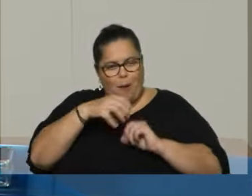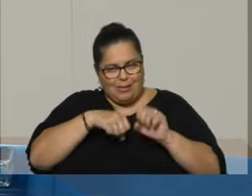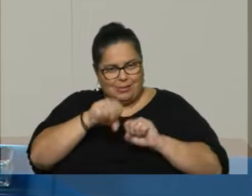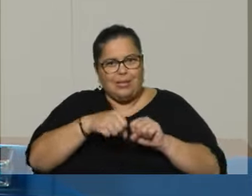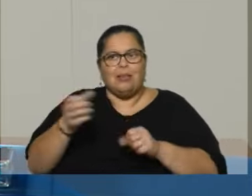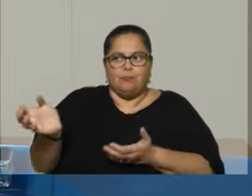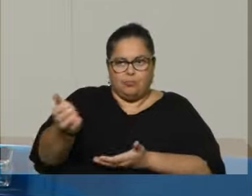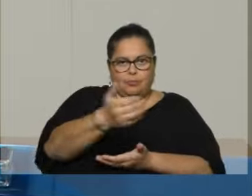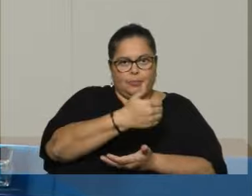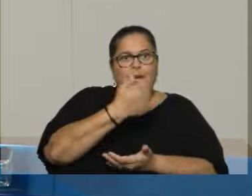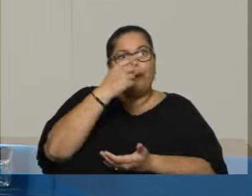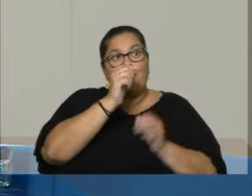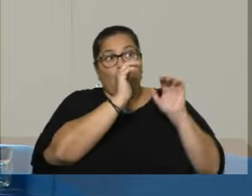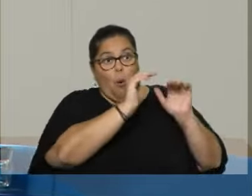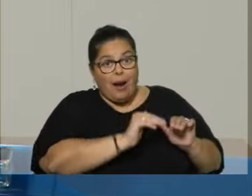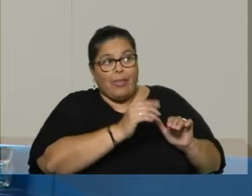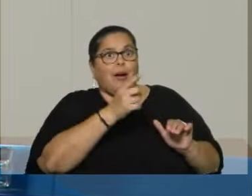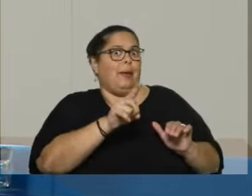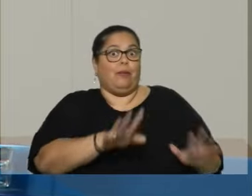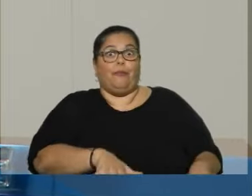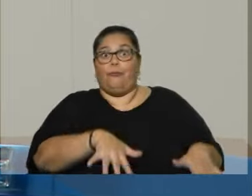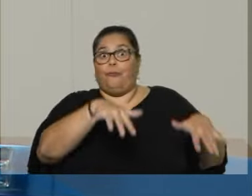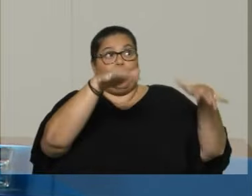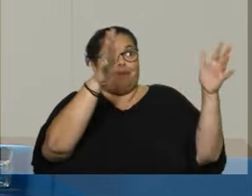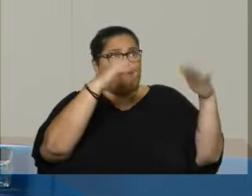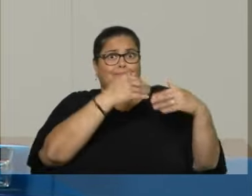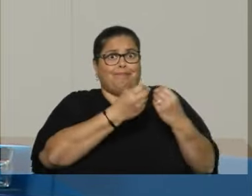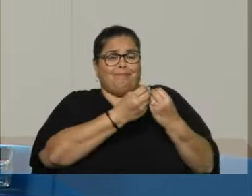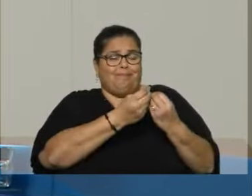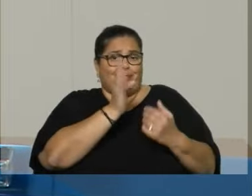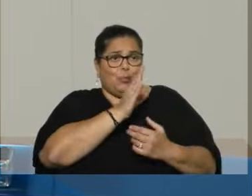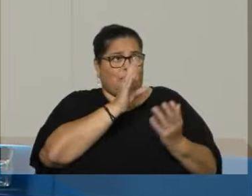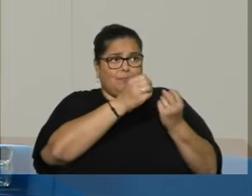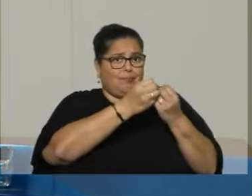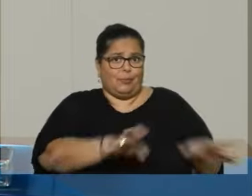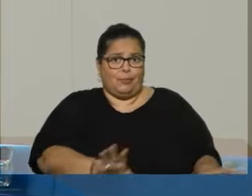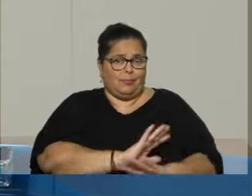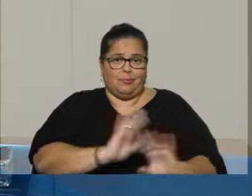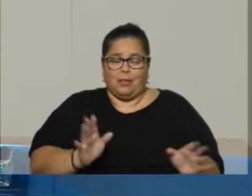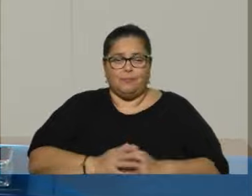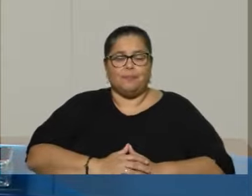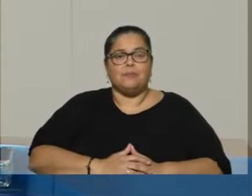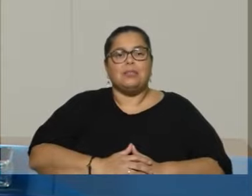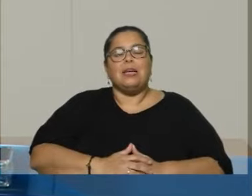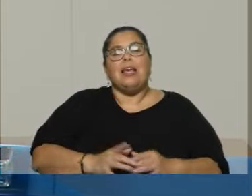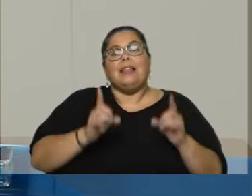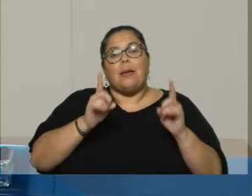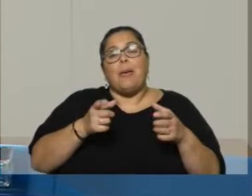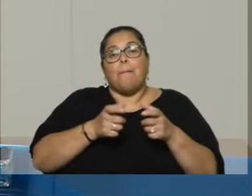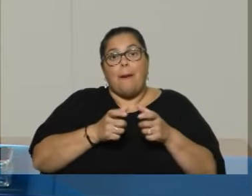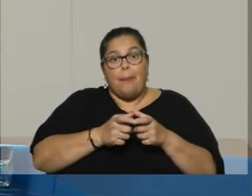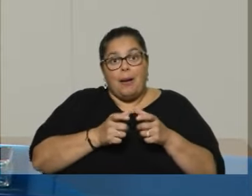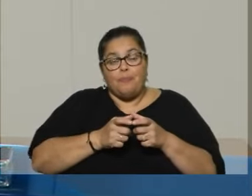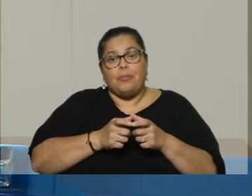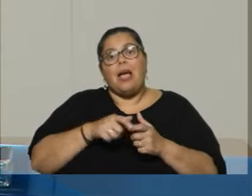también tienen, en algunos casos, se han estropeado. En definitiva, por las condiciones terribles que hay en todo el territorio. La papa y la mandioca